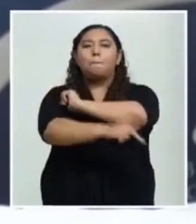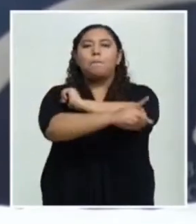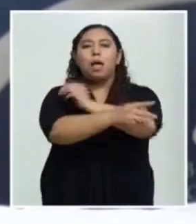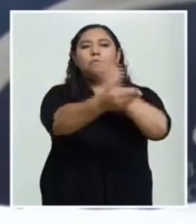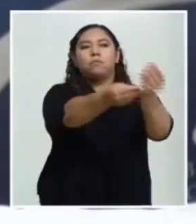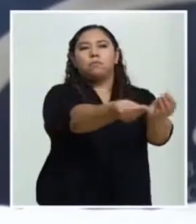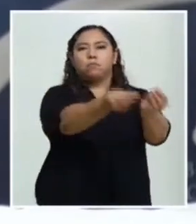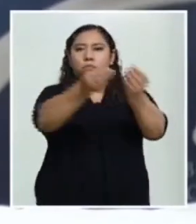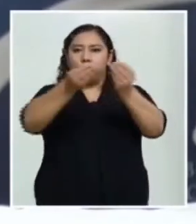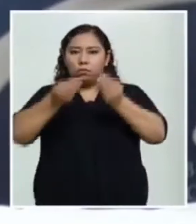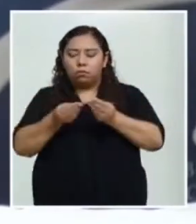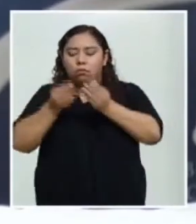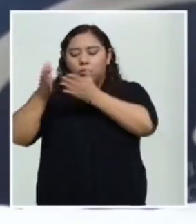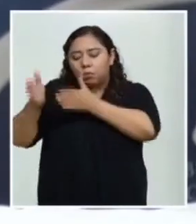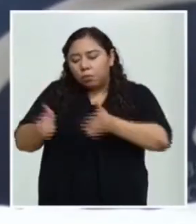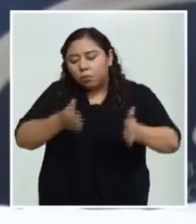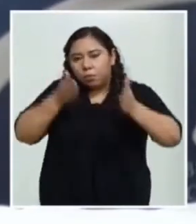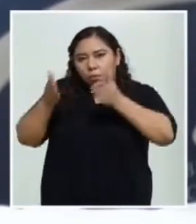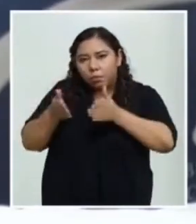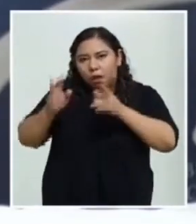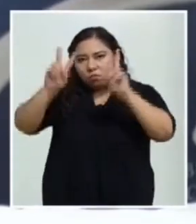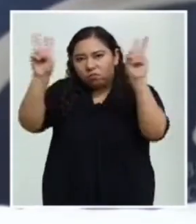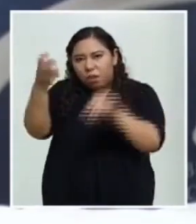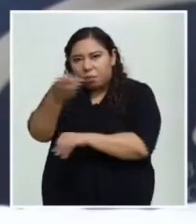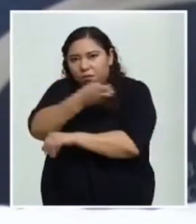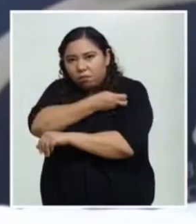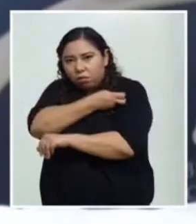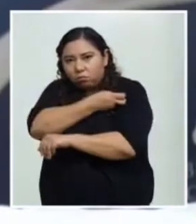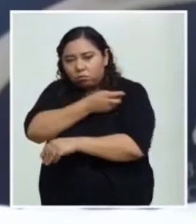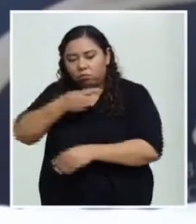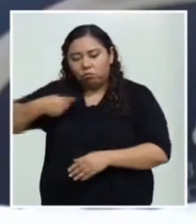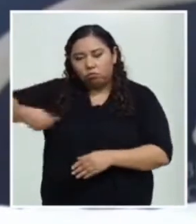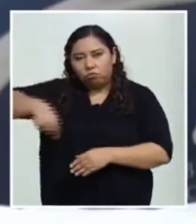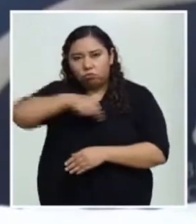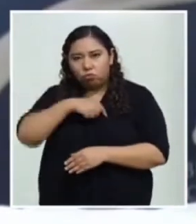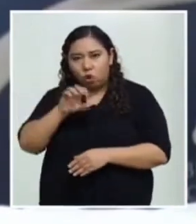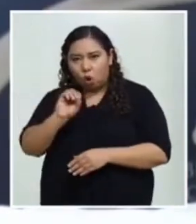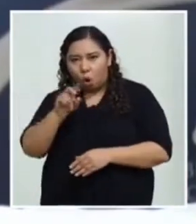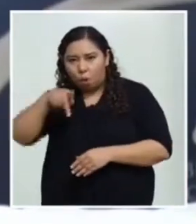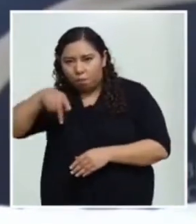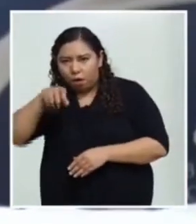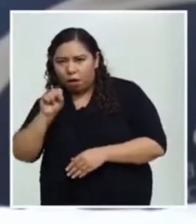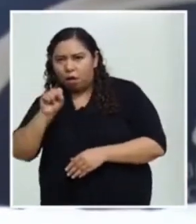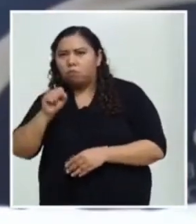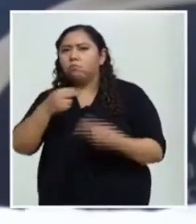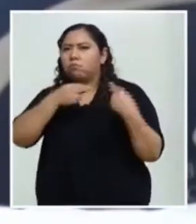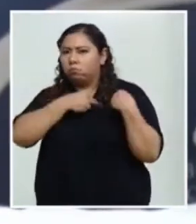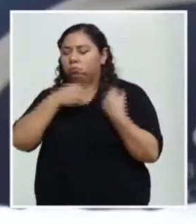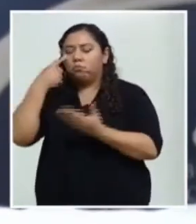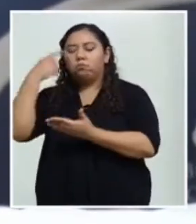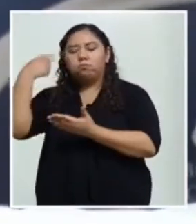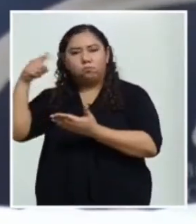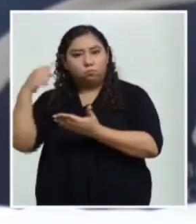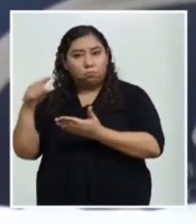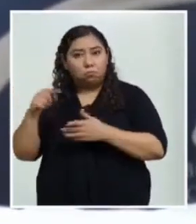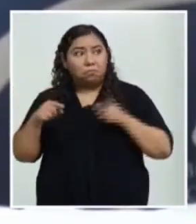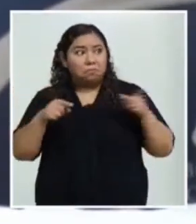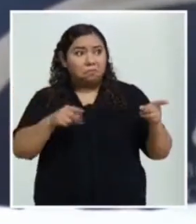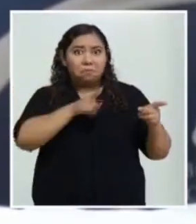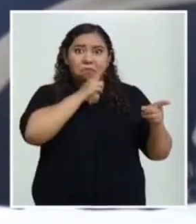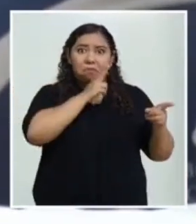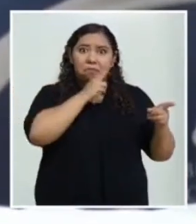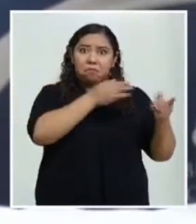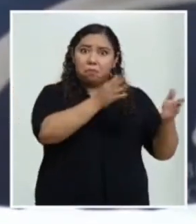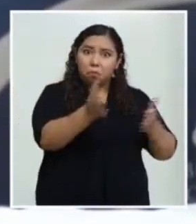mejores planes, de uno de los planes mejor estructurados y más integrales de toda la región de